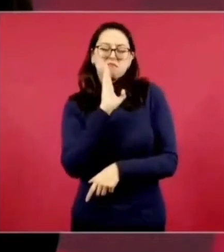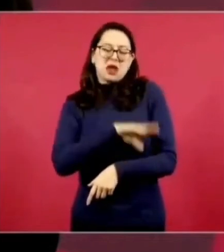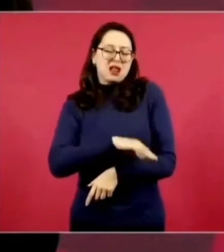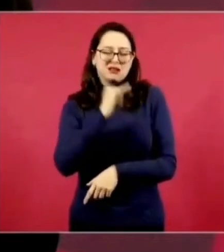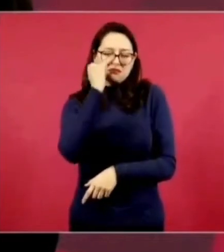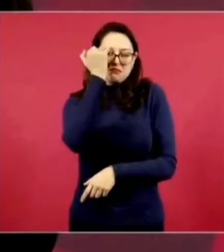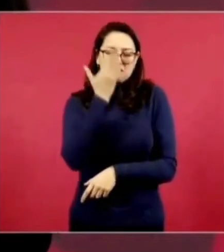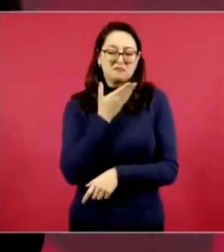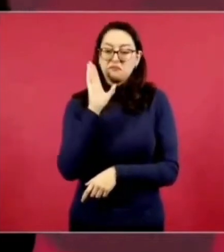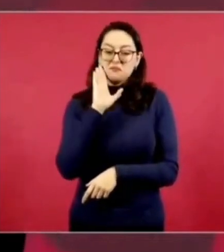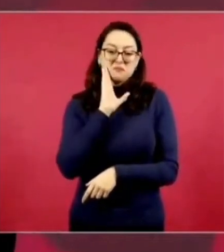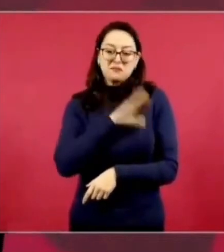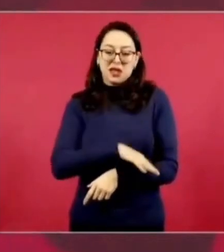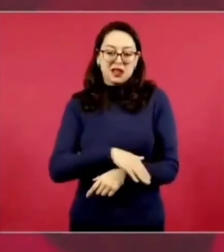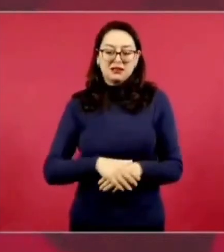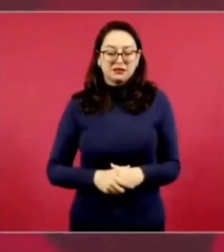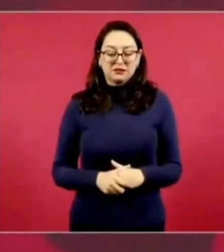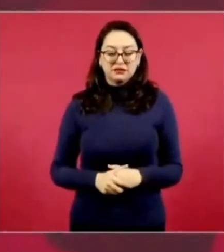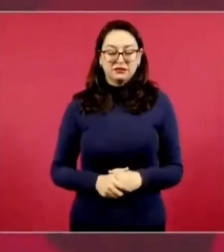te ven muy mal